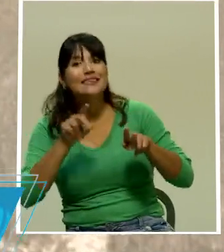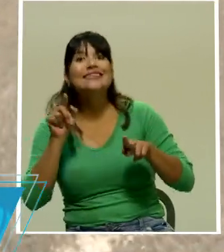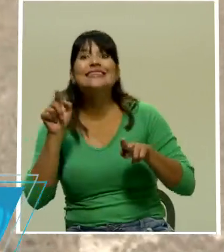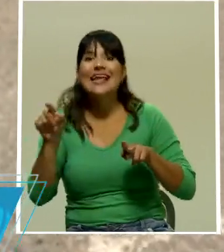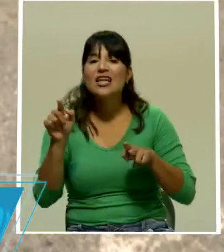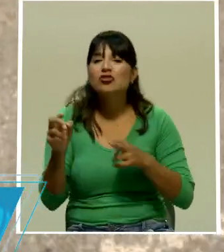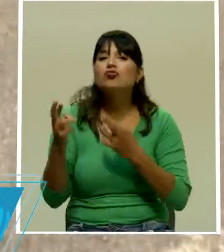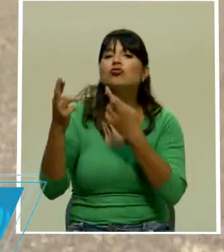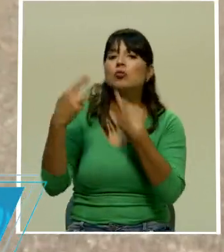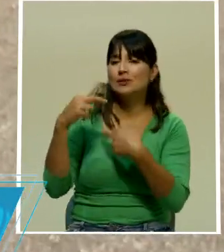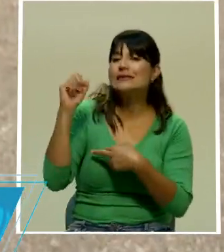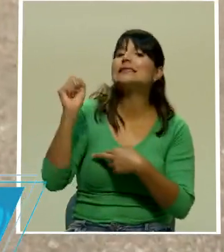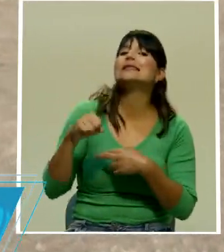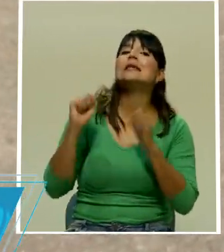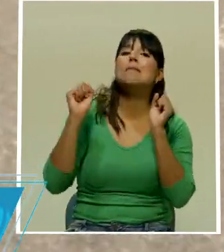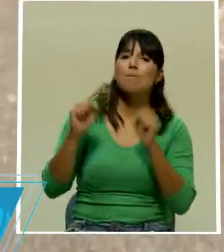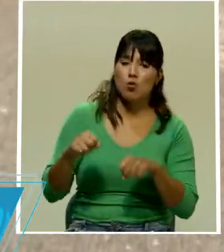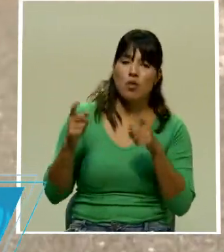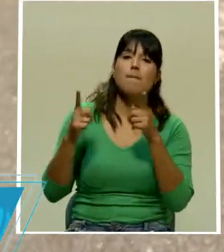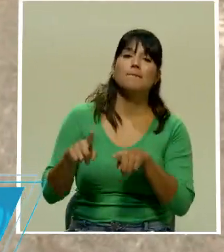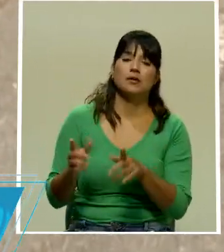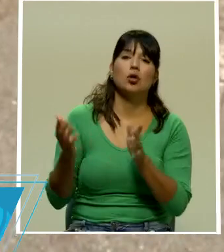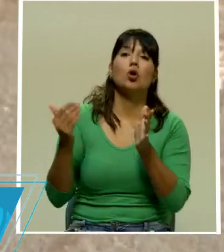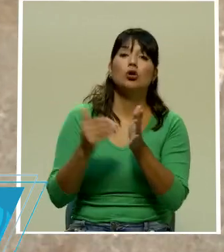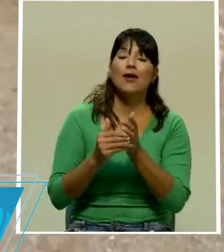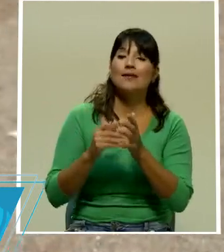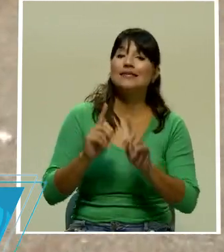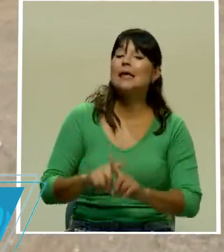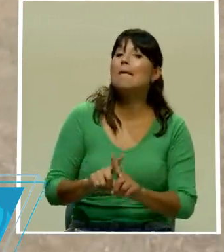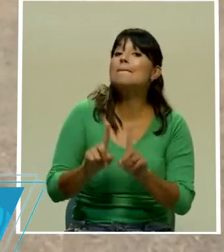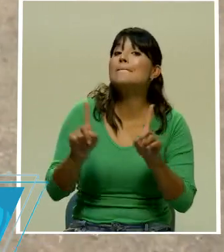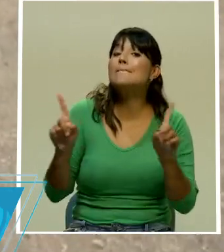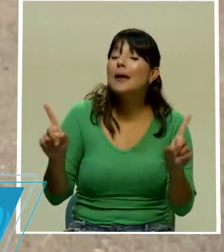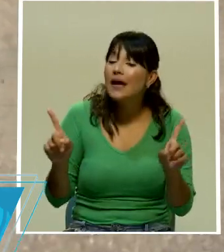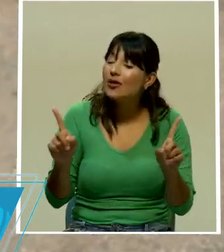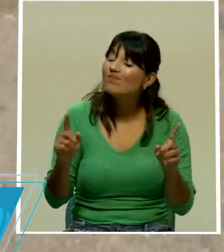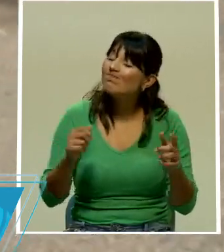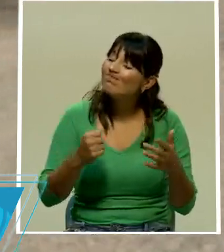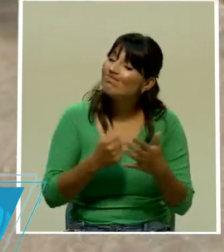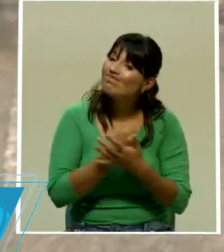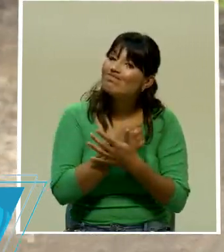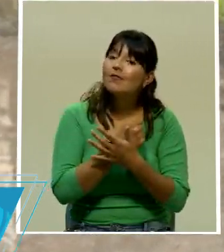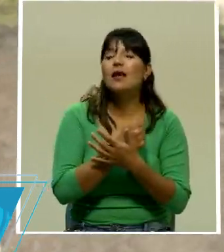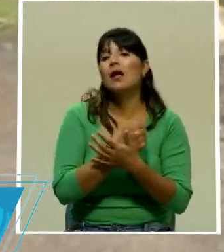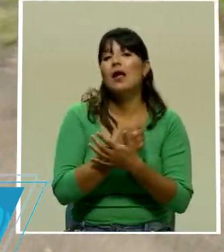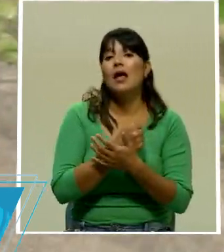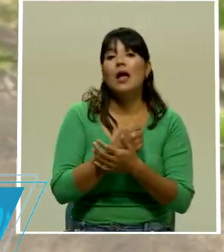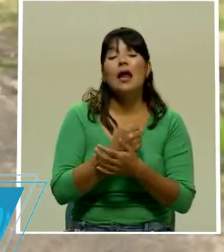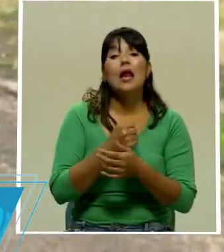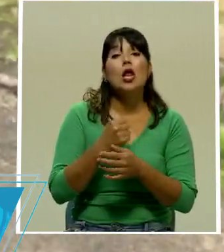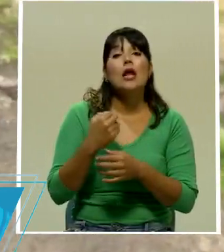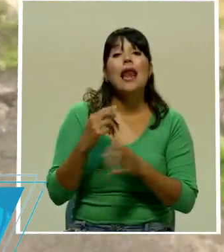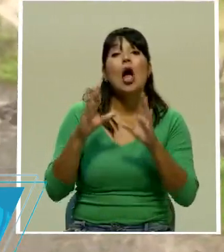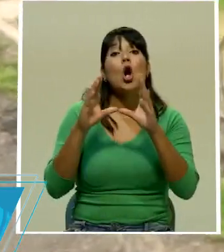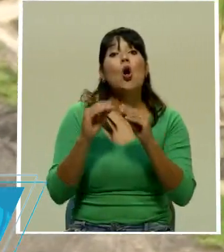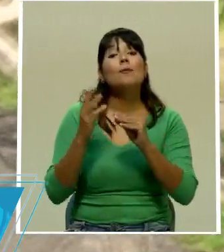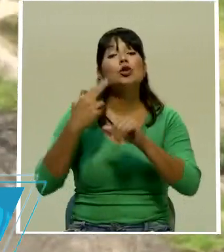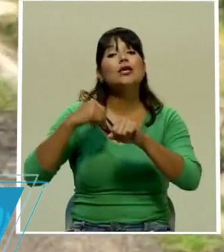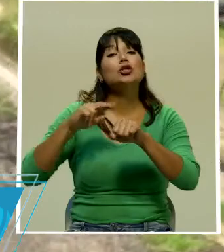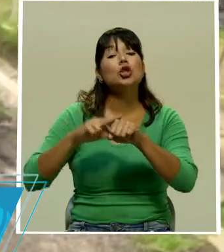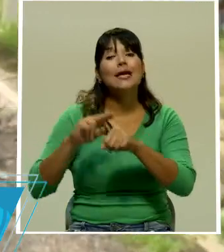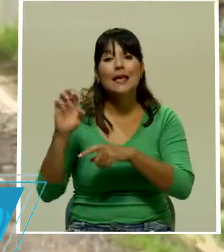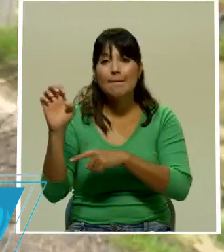posiblemente se iba a dar pero lastimosamente acciones que tuvieron que haber realizado la Comisión Nacional de